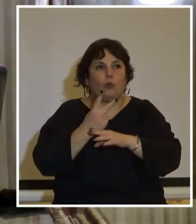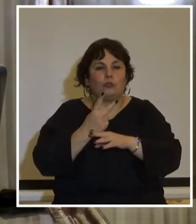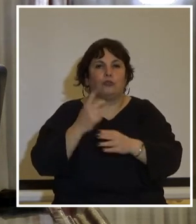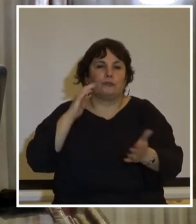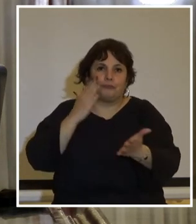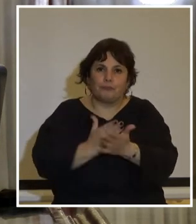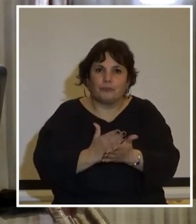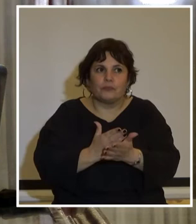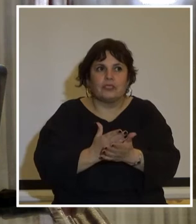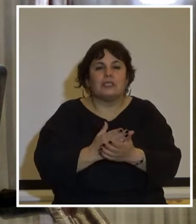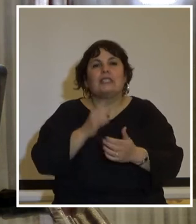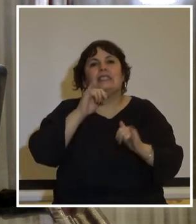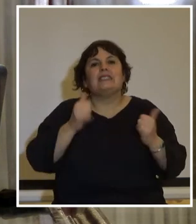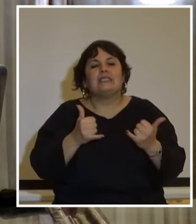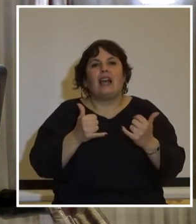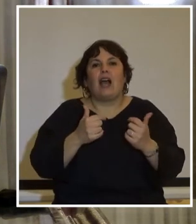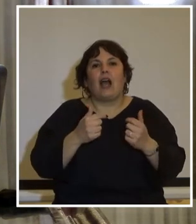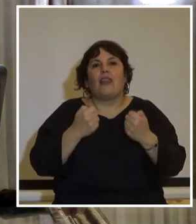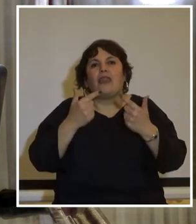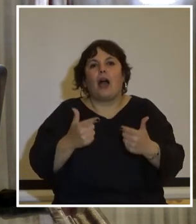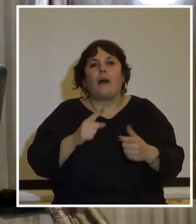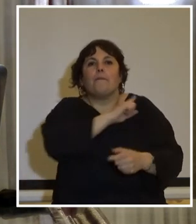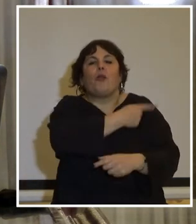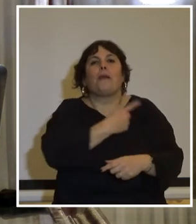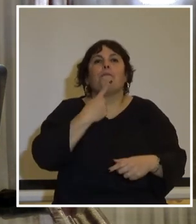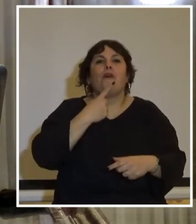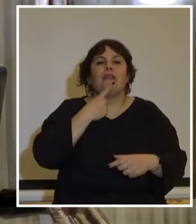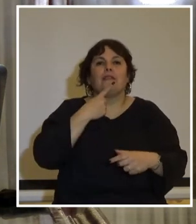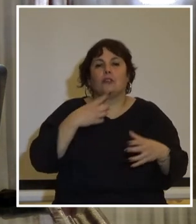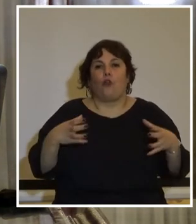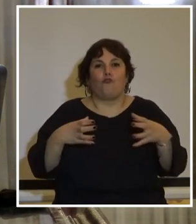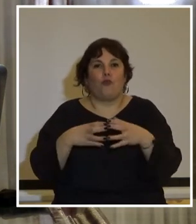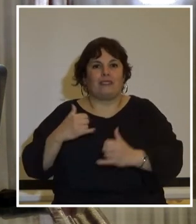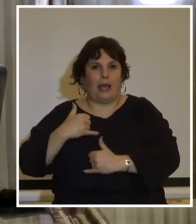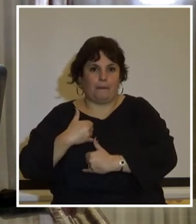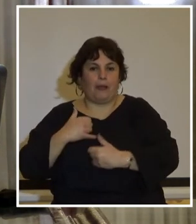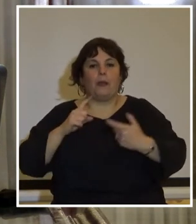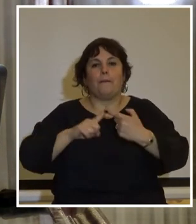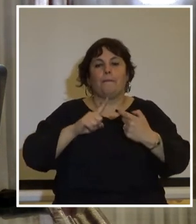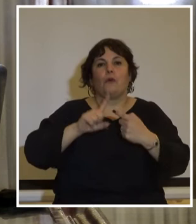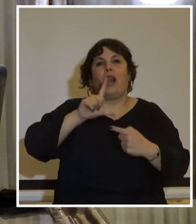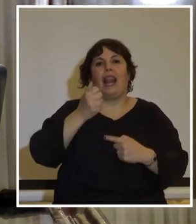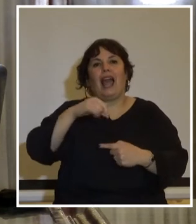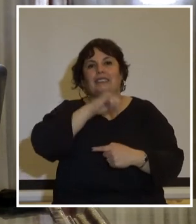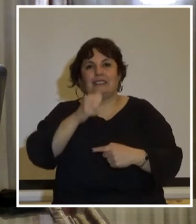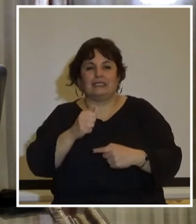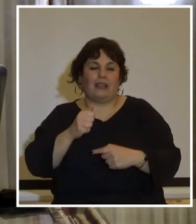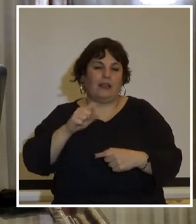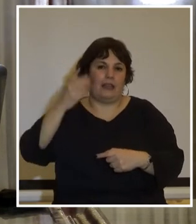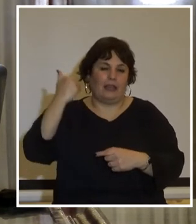etapas esta vez es la entrega efectiva del poder político a las fuerzas armadas en el pacto de Boisolans al entonces presidente